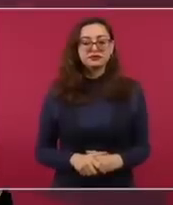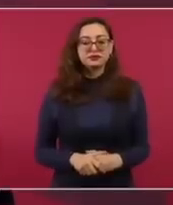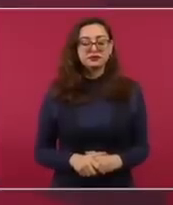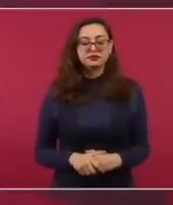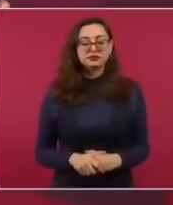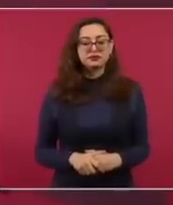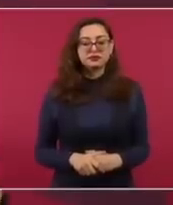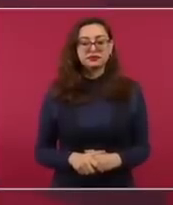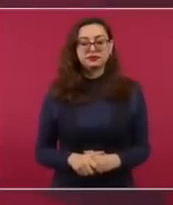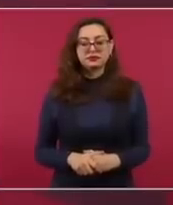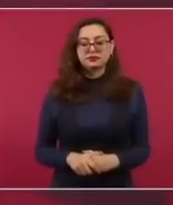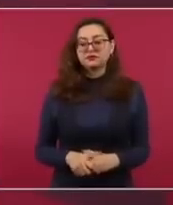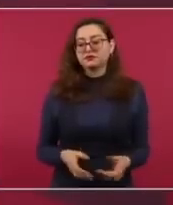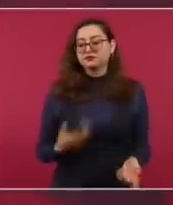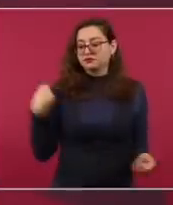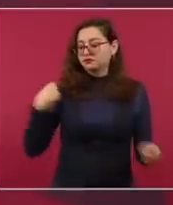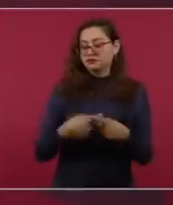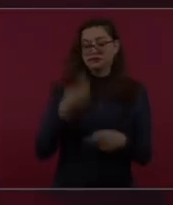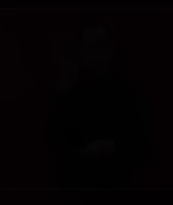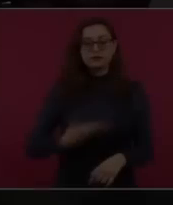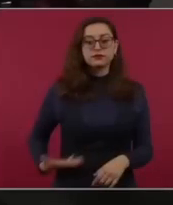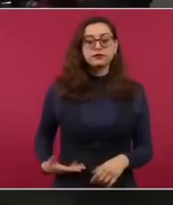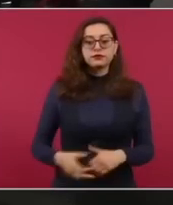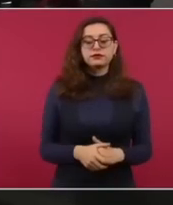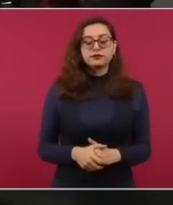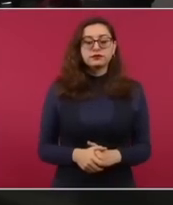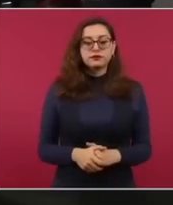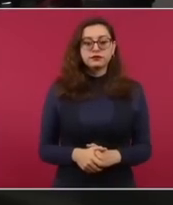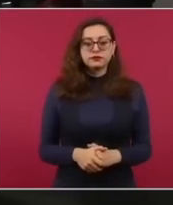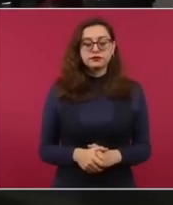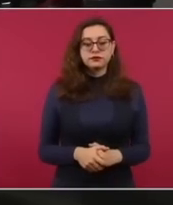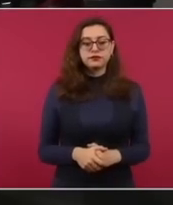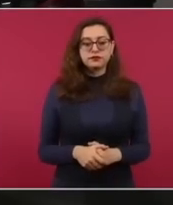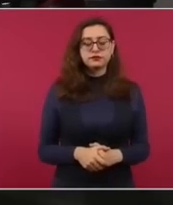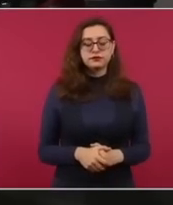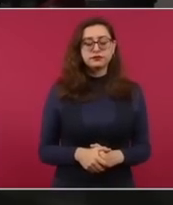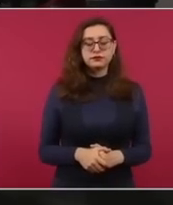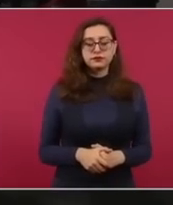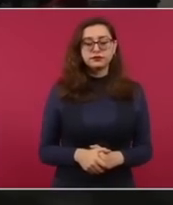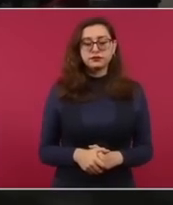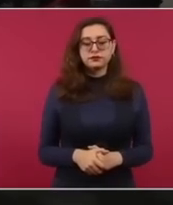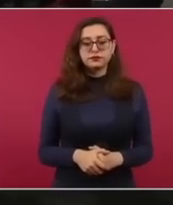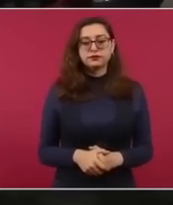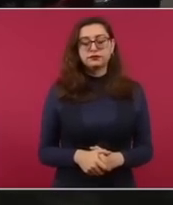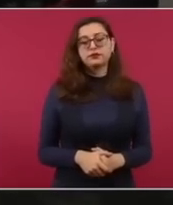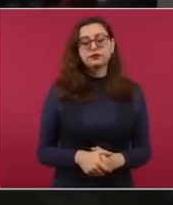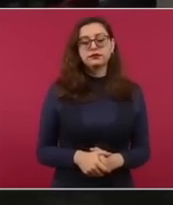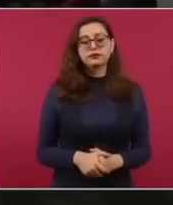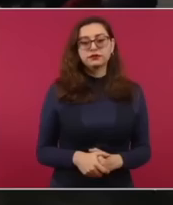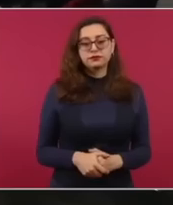Eso fue este encuentro. En primer lugar, decirles que consideramos que la cumbre